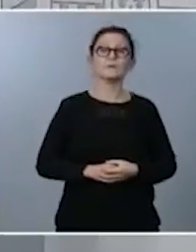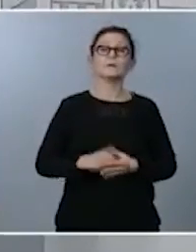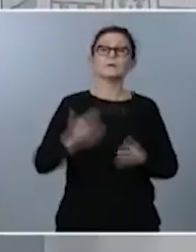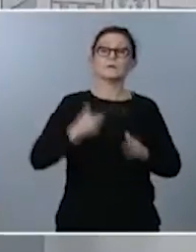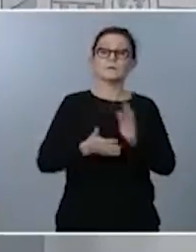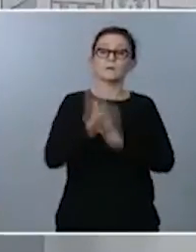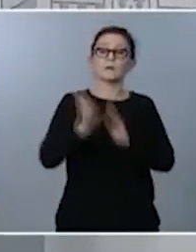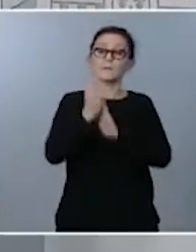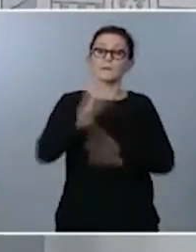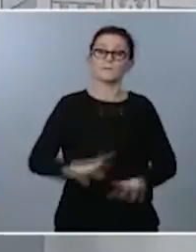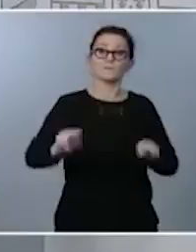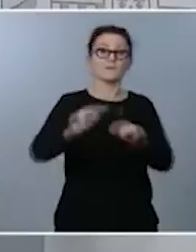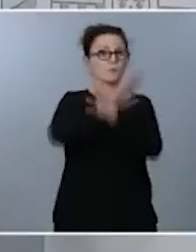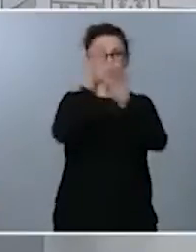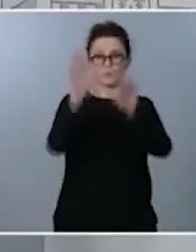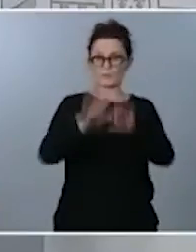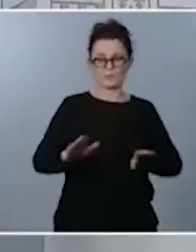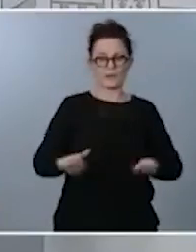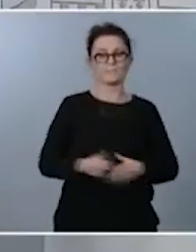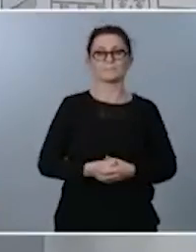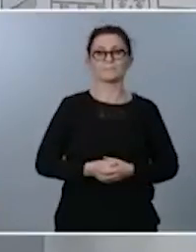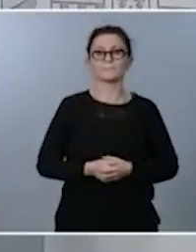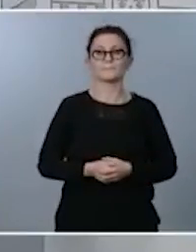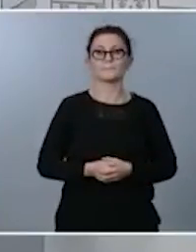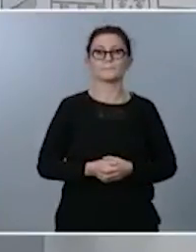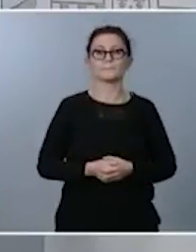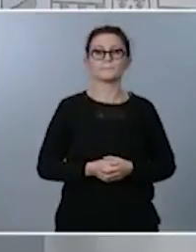una última ministra Carlos Cue del país